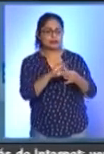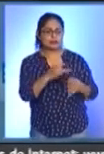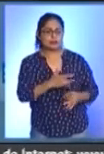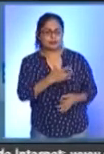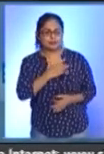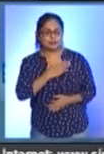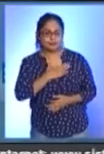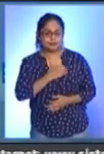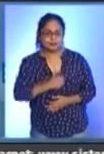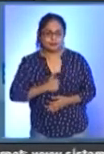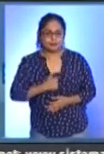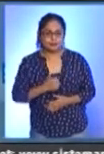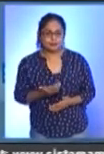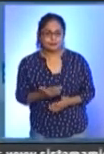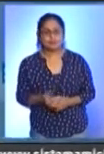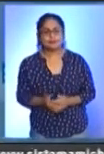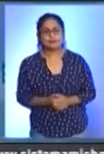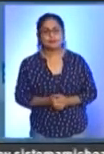tan lamentable pérdida.